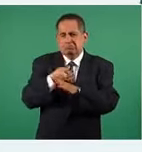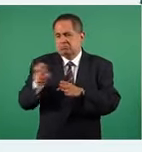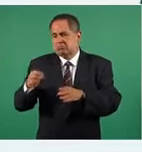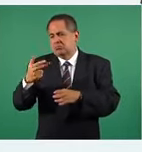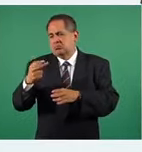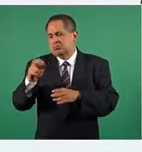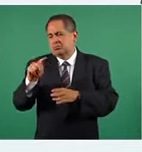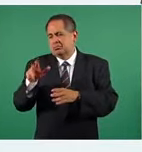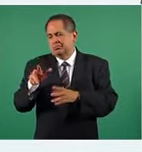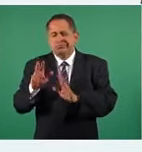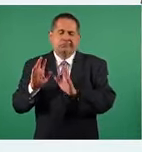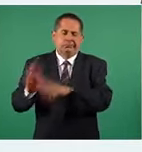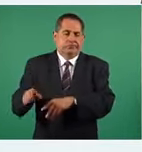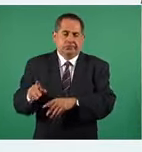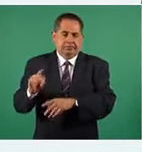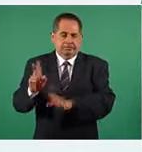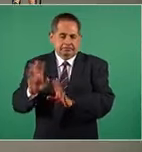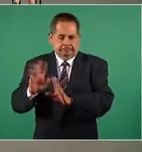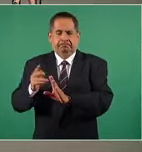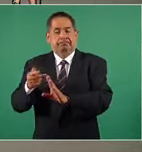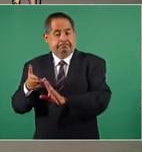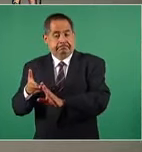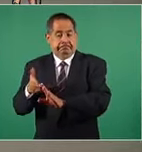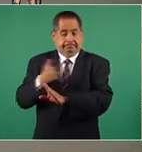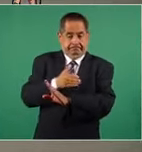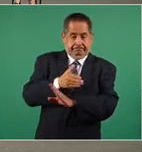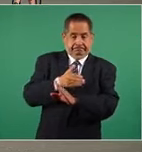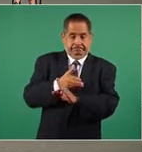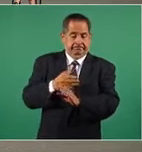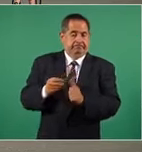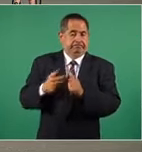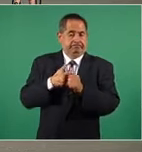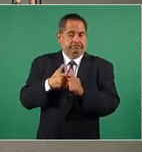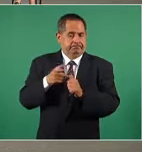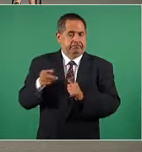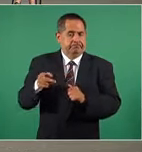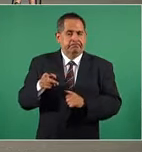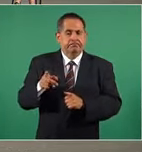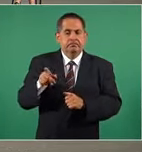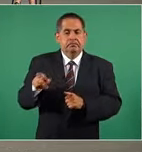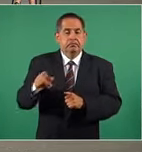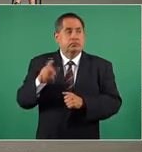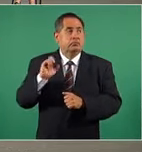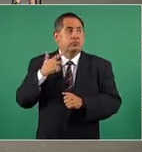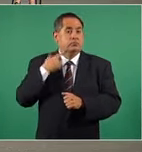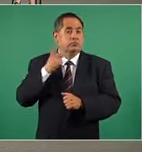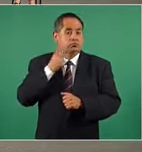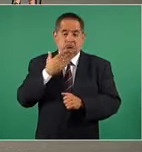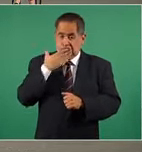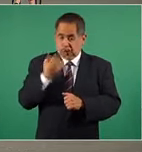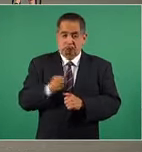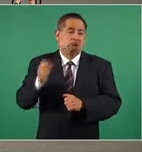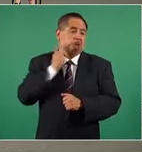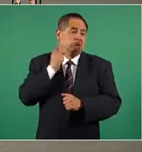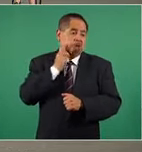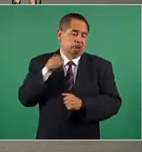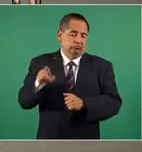Pero en la primera época de su vida pública, que fue diputado y además muy buen diputado